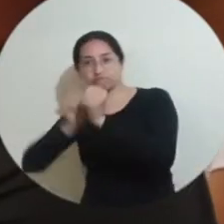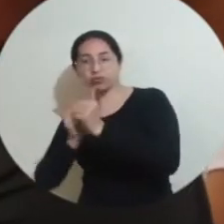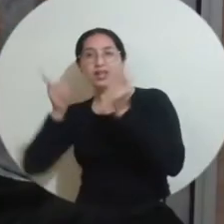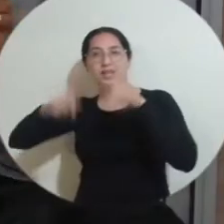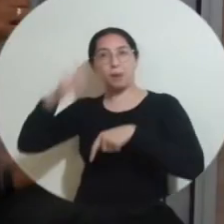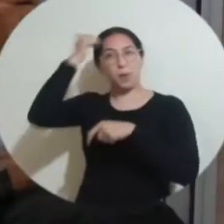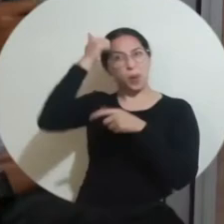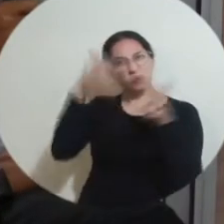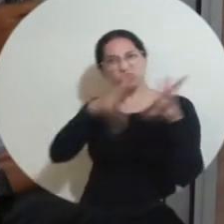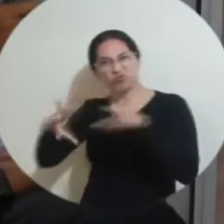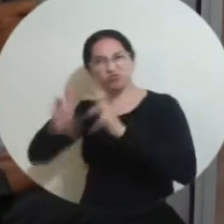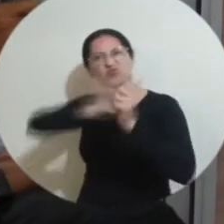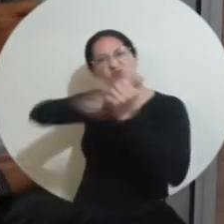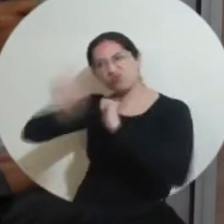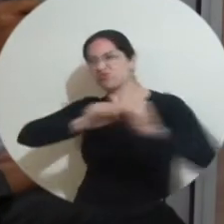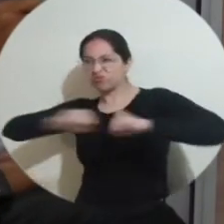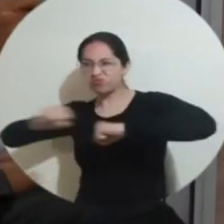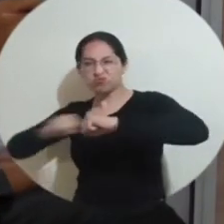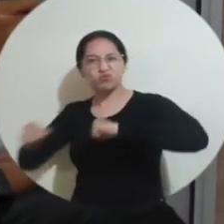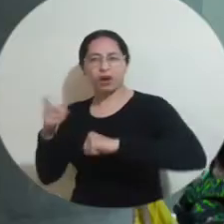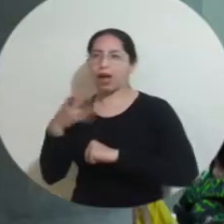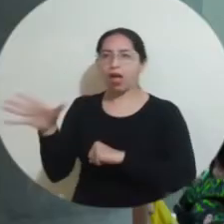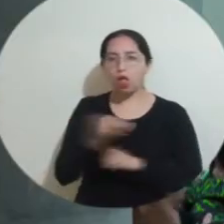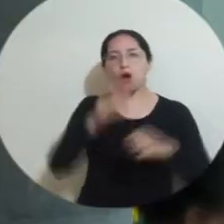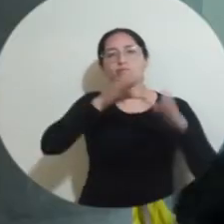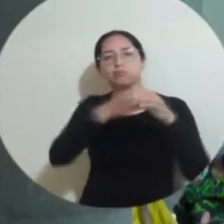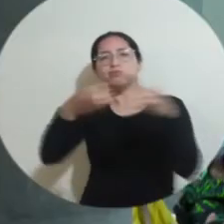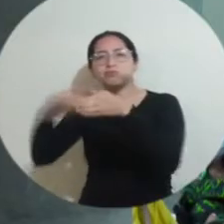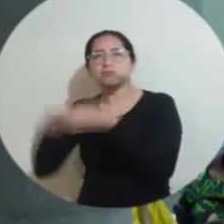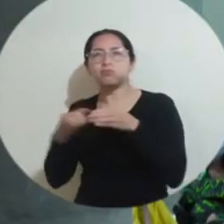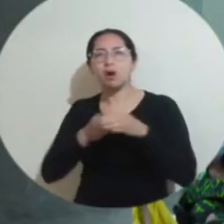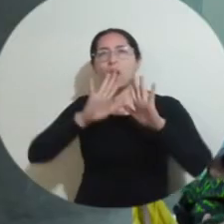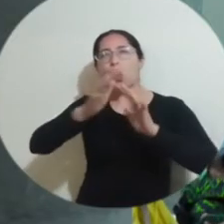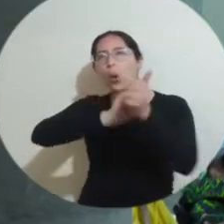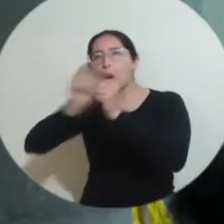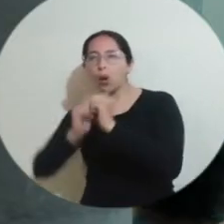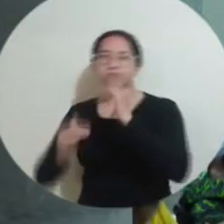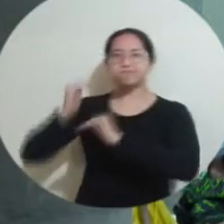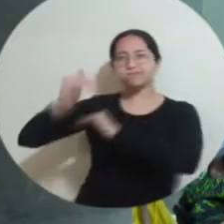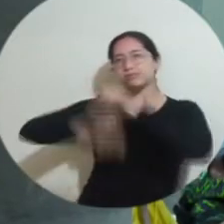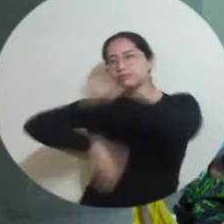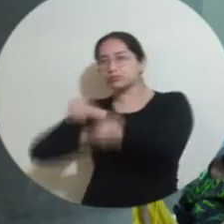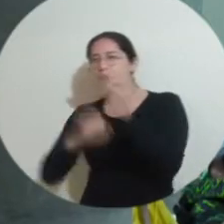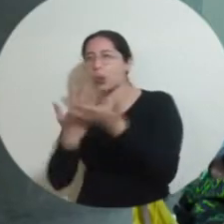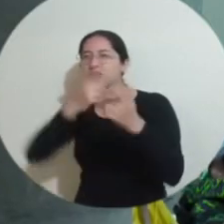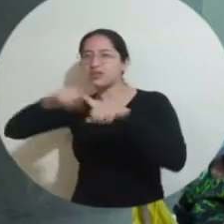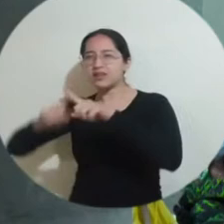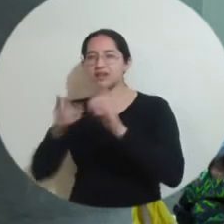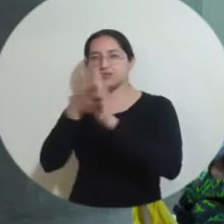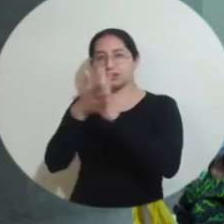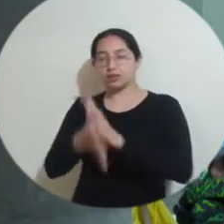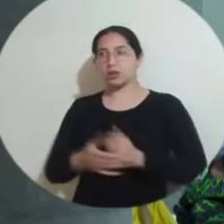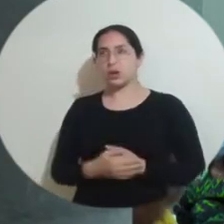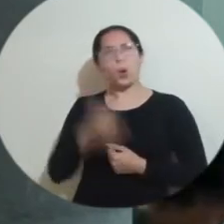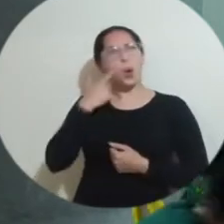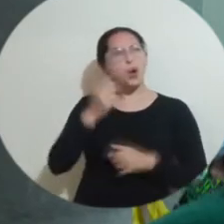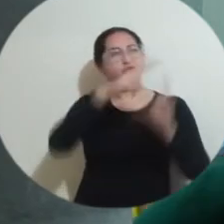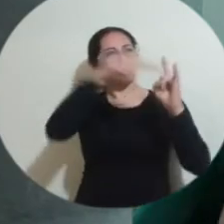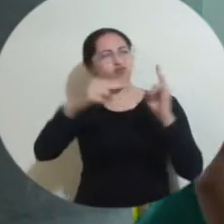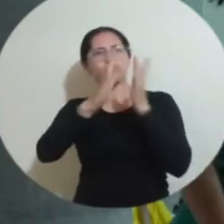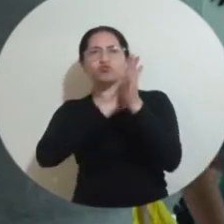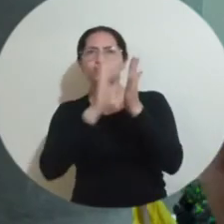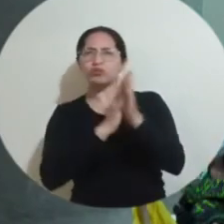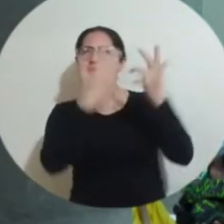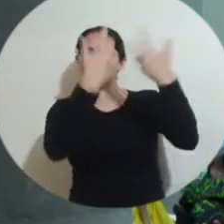entrenadores de escuelas, clubes y ligas del departamento. Tenemos como la base la universidad, nos está demostrando la enseñanza, todo lo